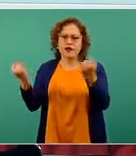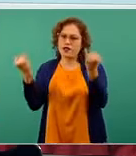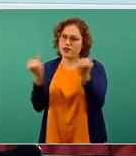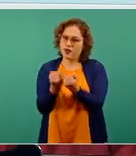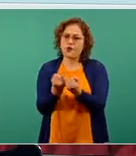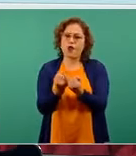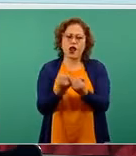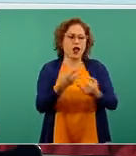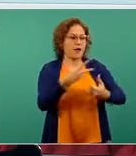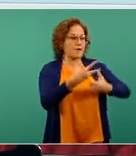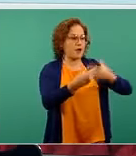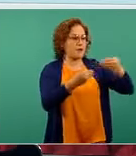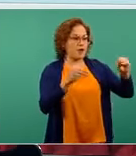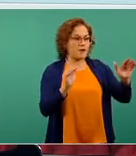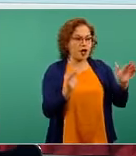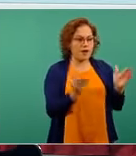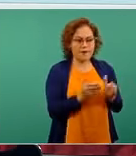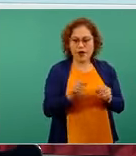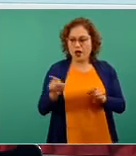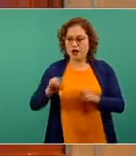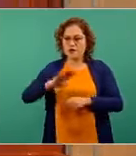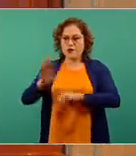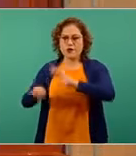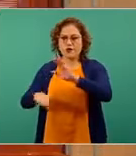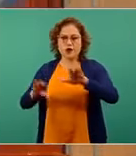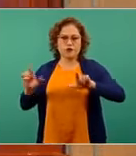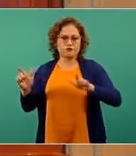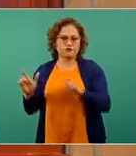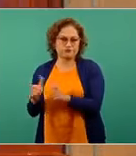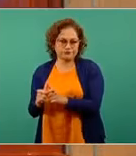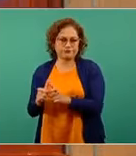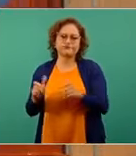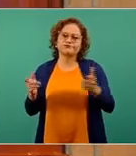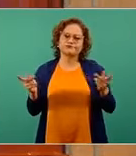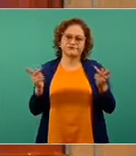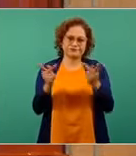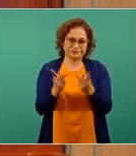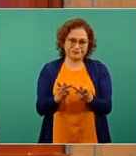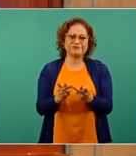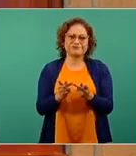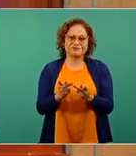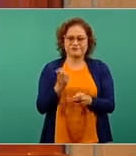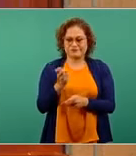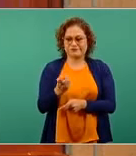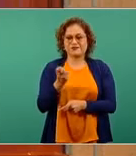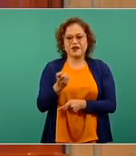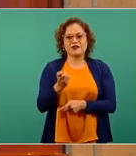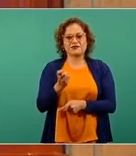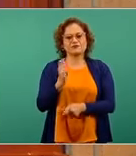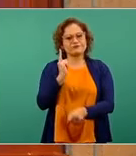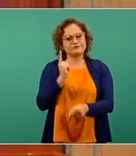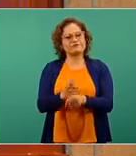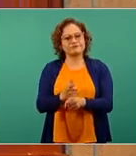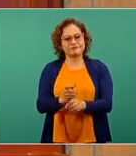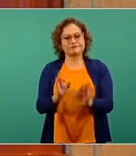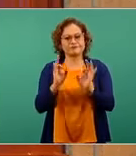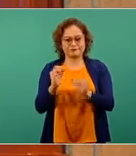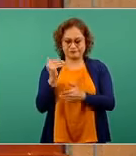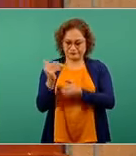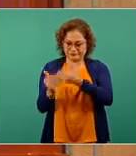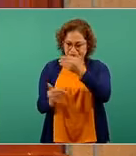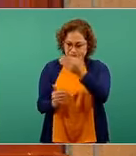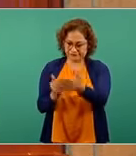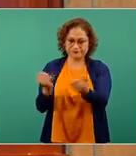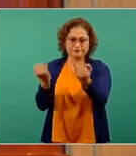defunciones y entonces por eso podemos ver cómo la letalidad también empieza ya a disminuir para efectos de este último